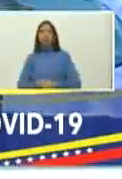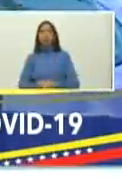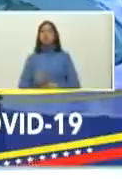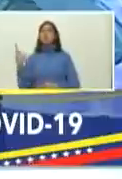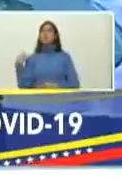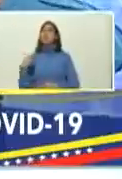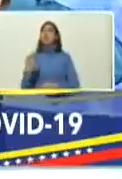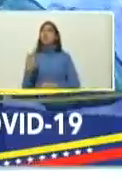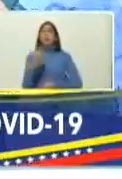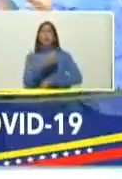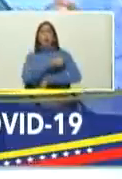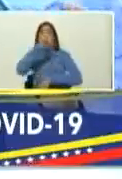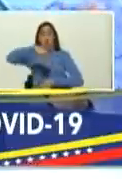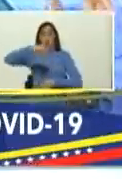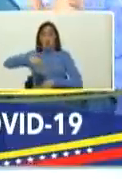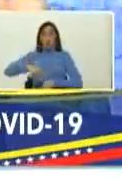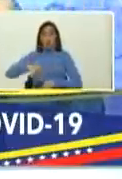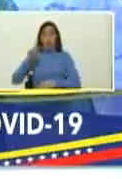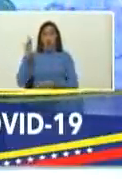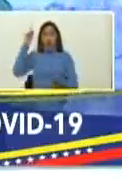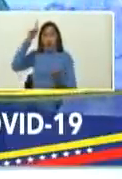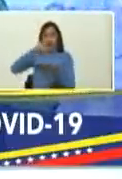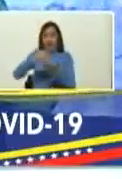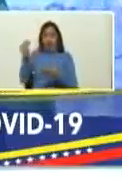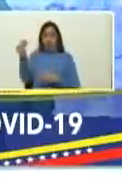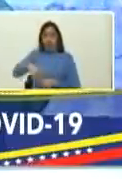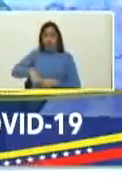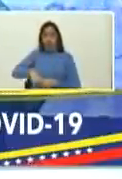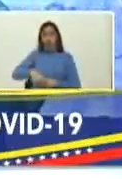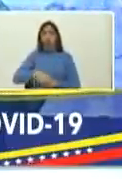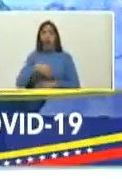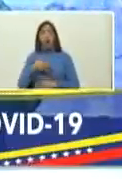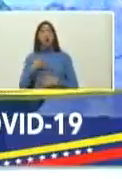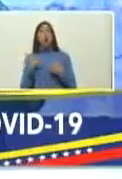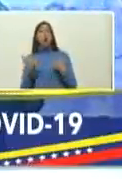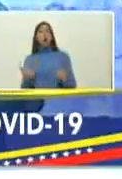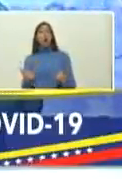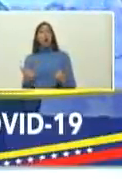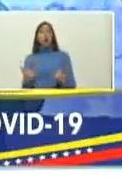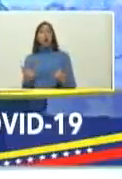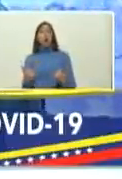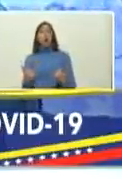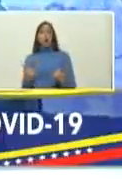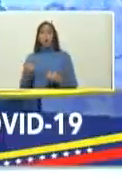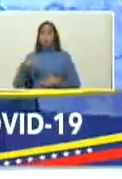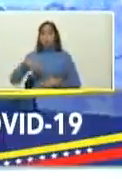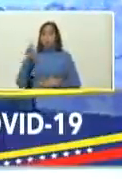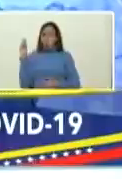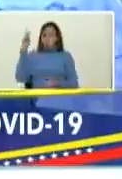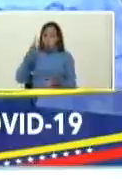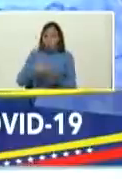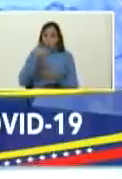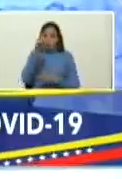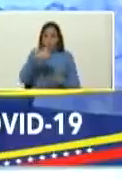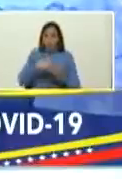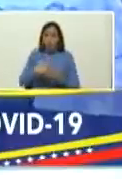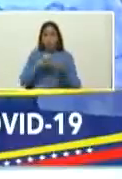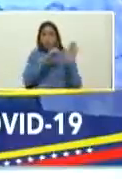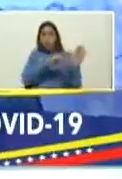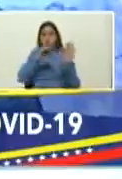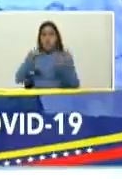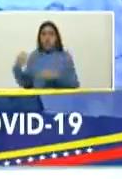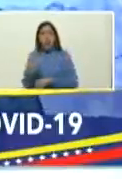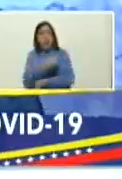vacunas en el país están llegando vacunas hoy llegaron un millón 600 mil